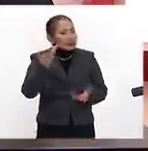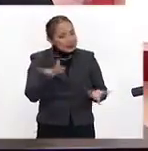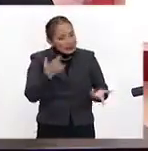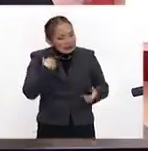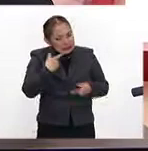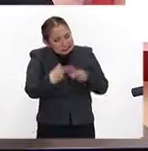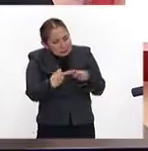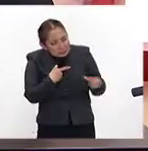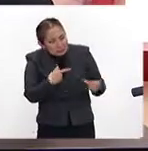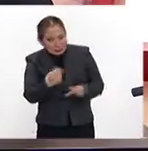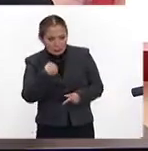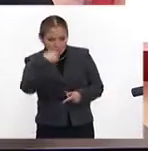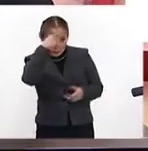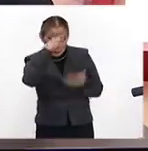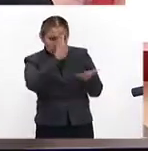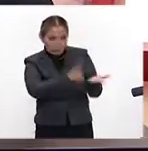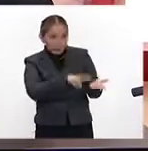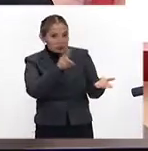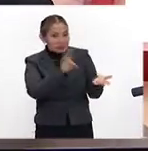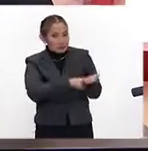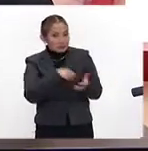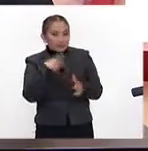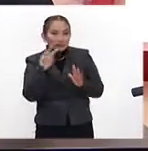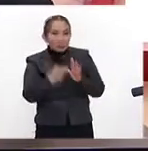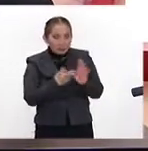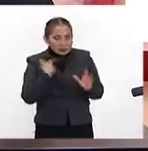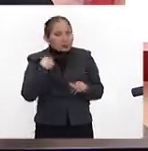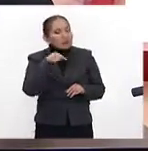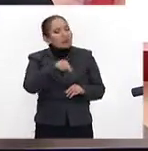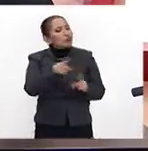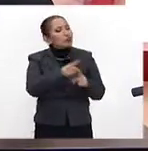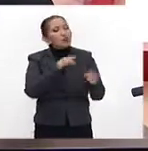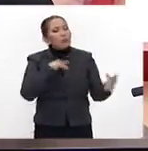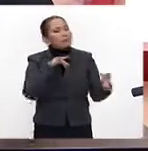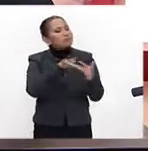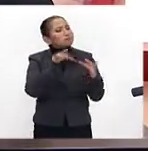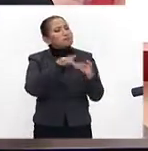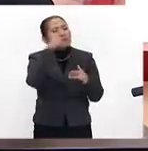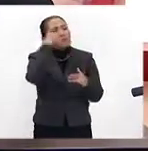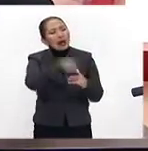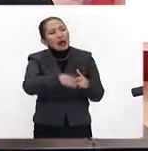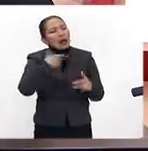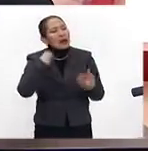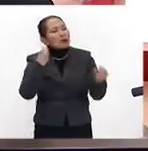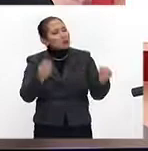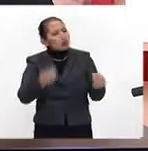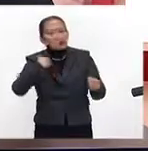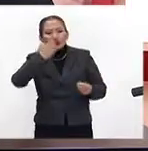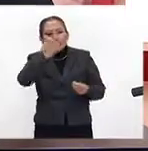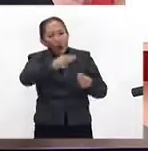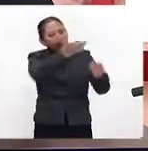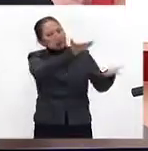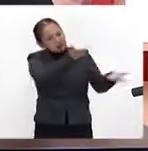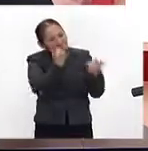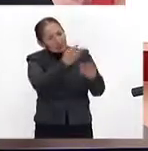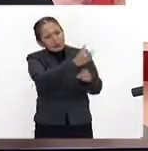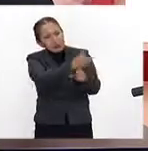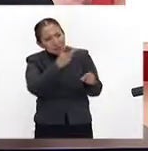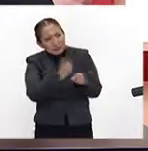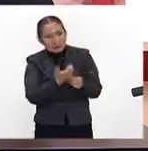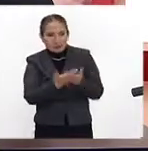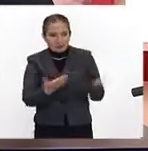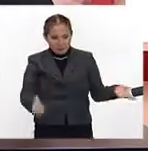estrategias que yo creo que vale la pena mucho retomar. En dónde te pueden contactar para que te lleven a muchísimas escuelas. La verdad es que